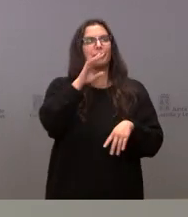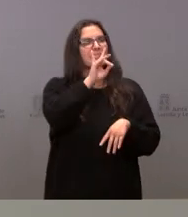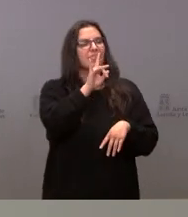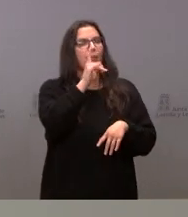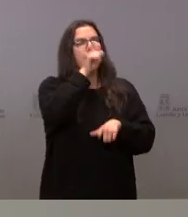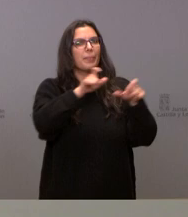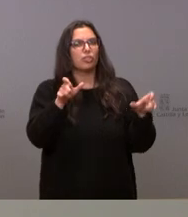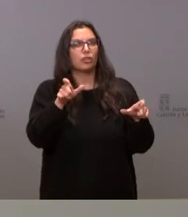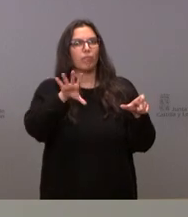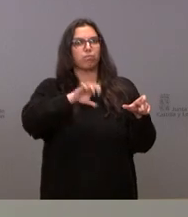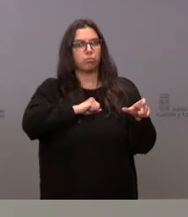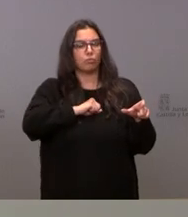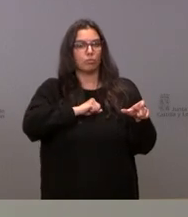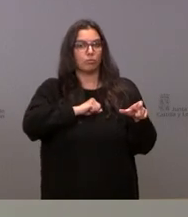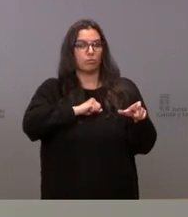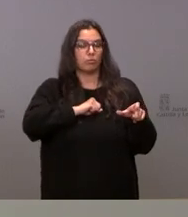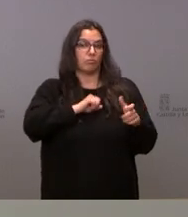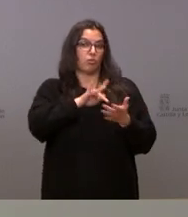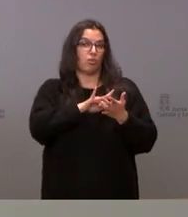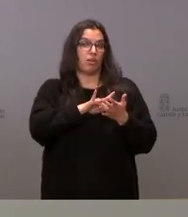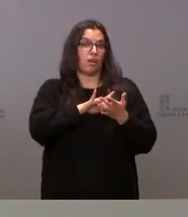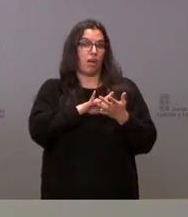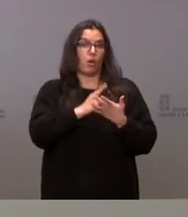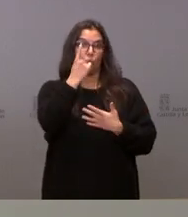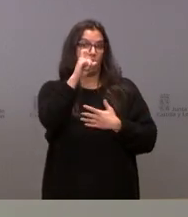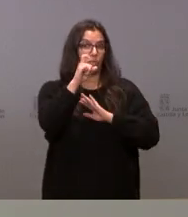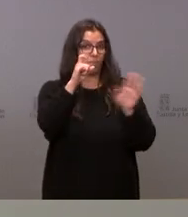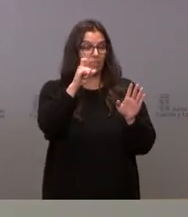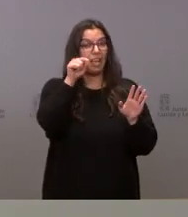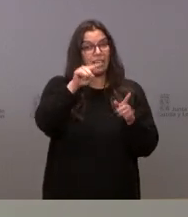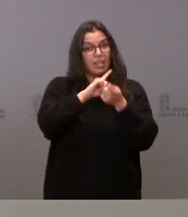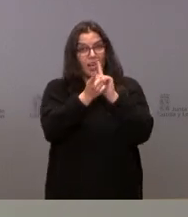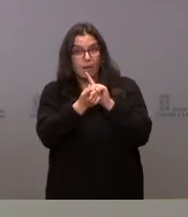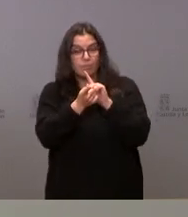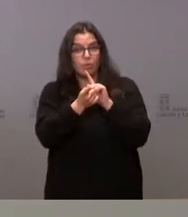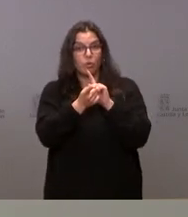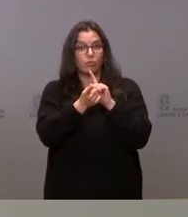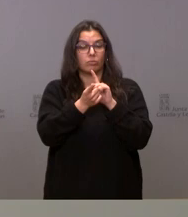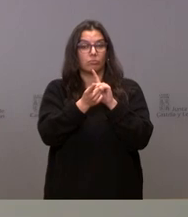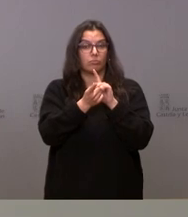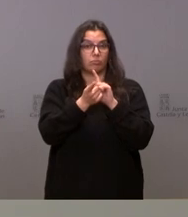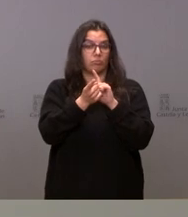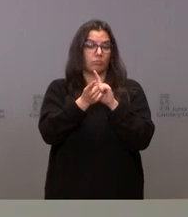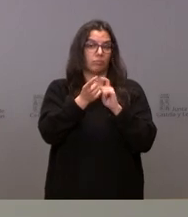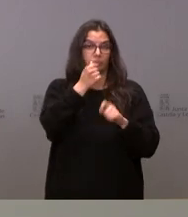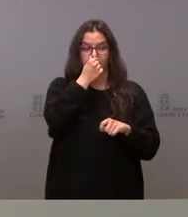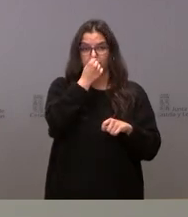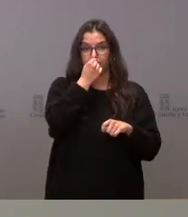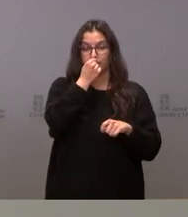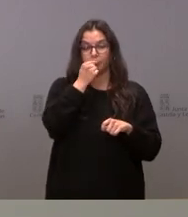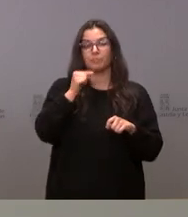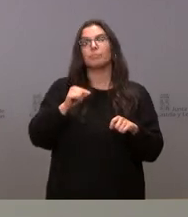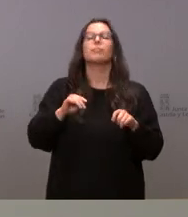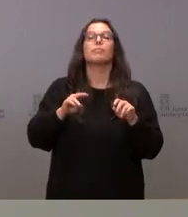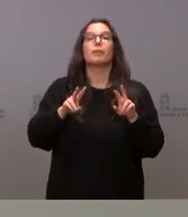que han tenido la infección, que solo se les ha administrado la primera dosis, si hay un cambio referido a ellos. Bueno, en principio, lo que se va